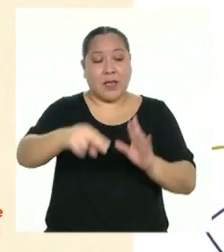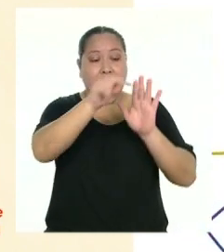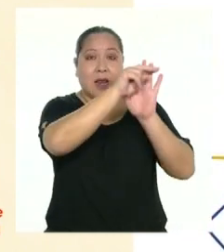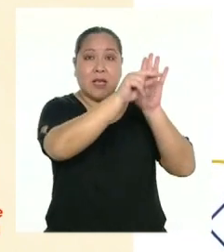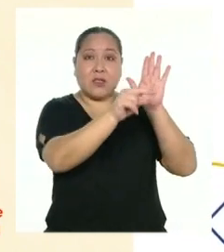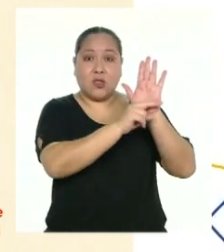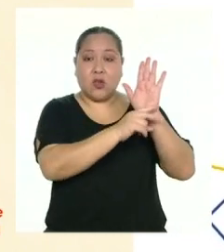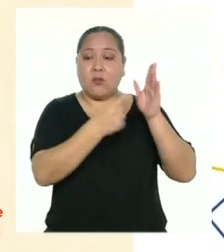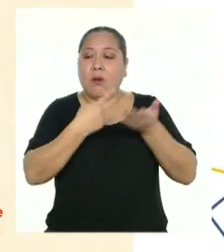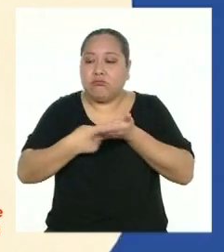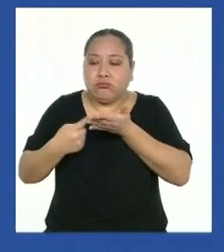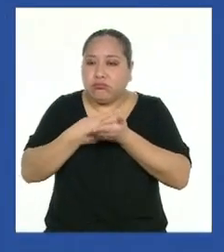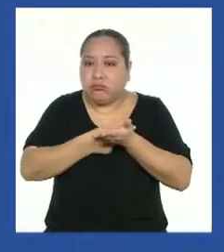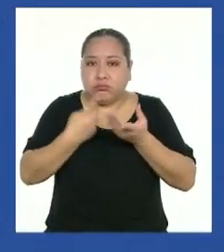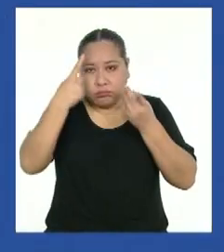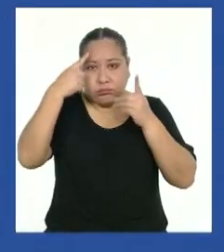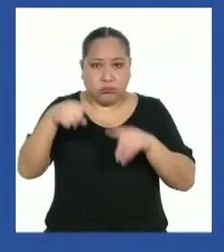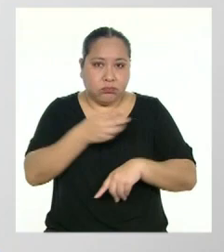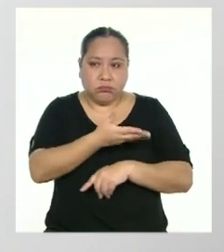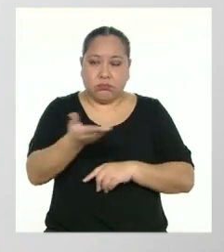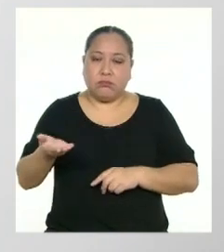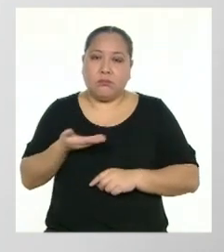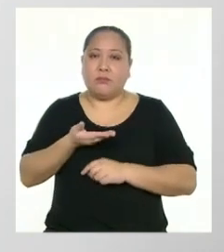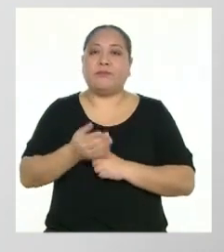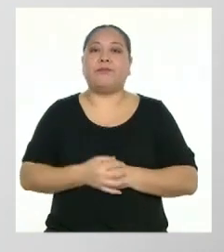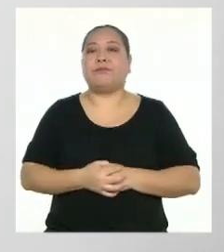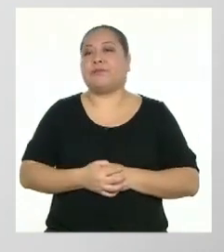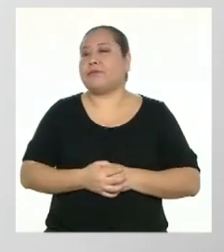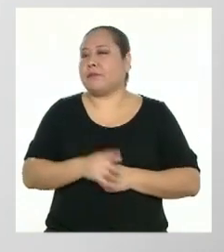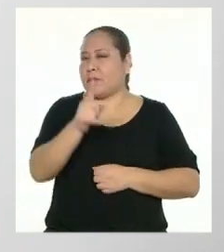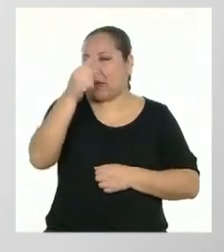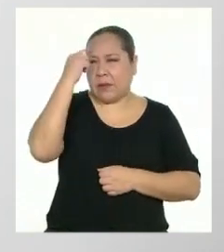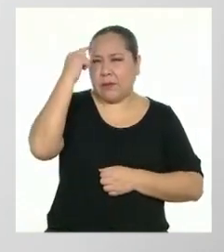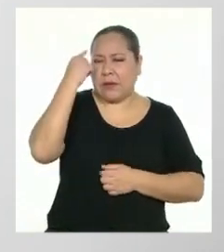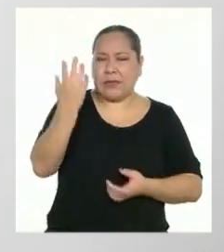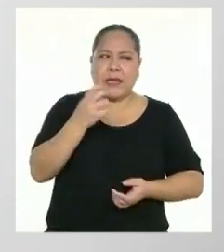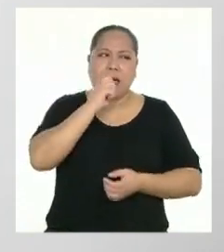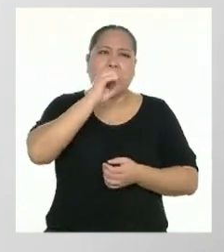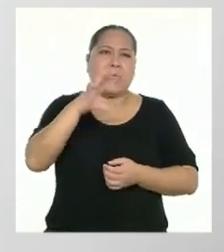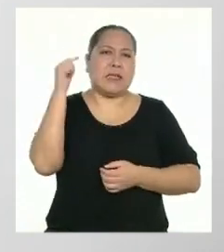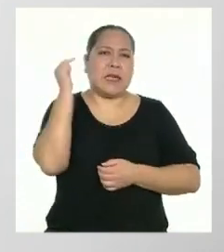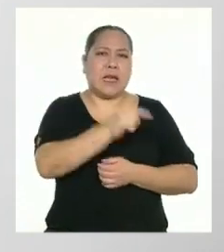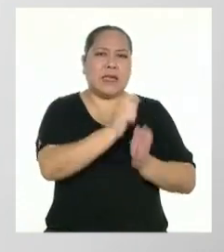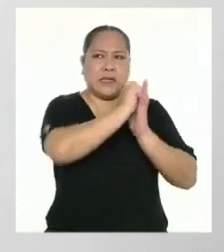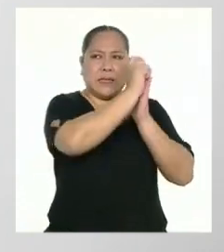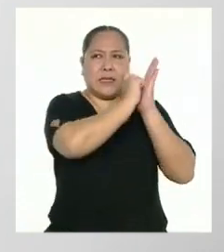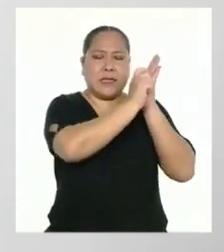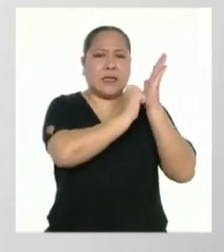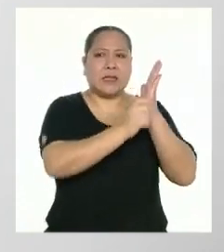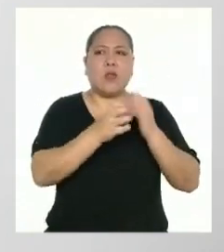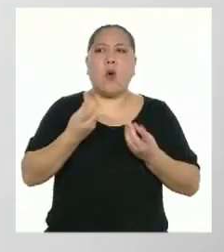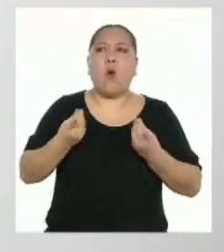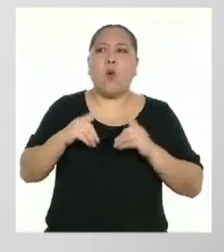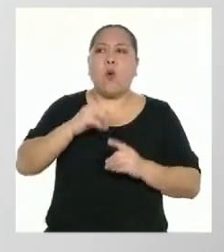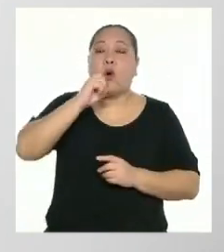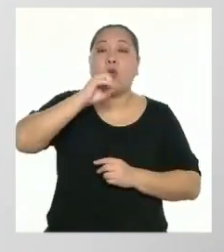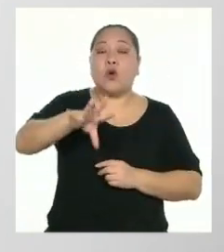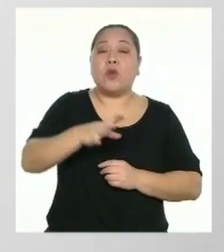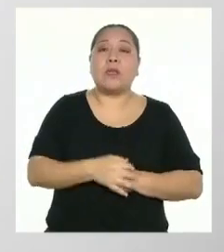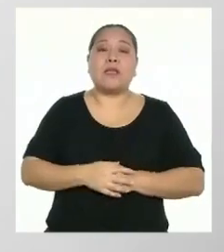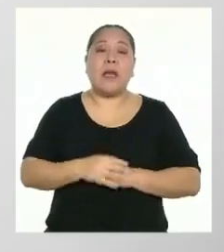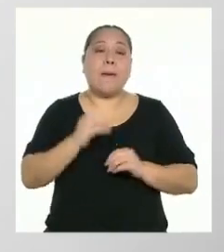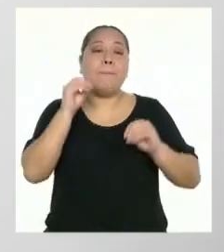establecidas en consenso. ¿A qué creen que hace referencia el texto cuando habla del